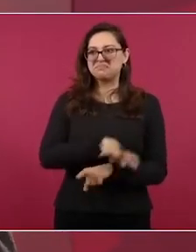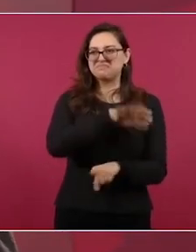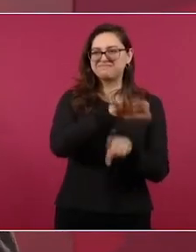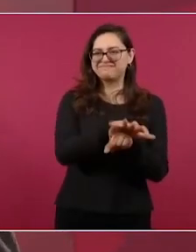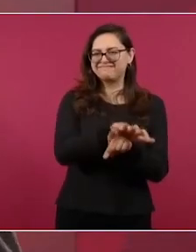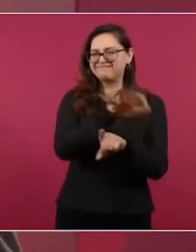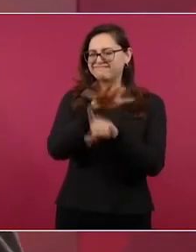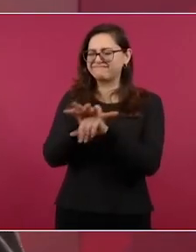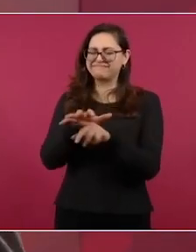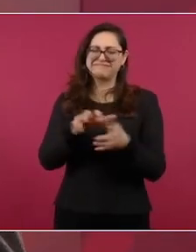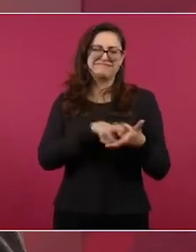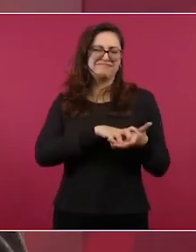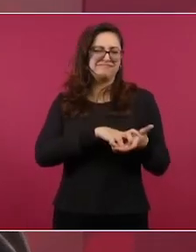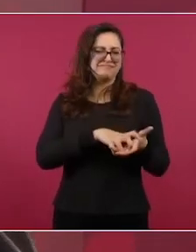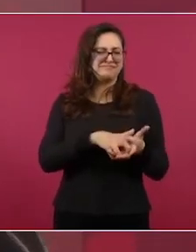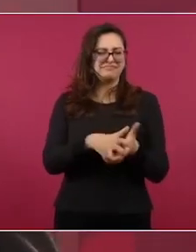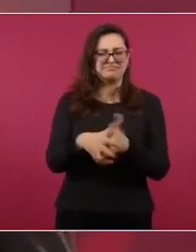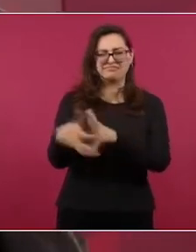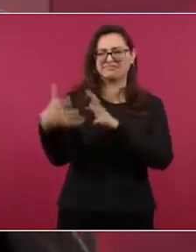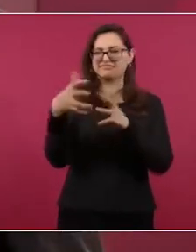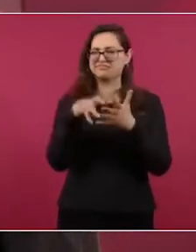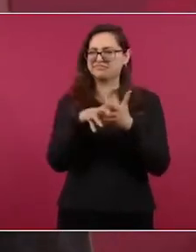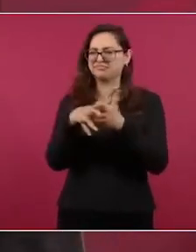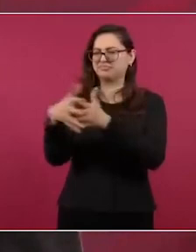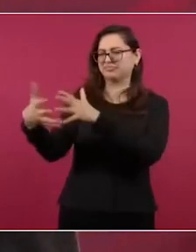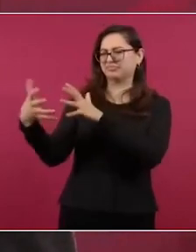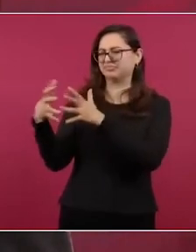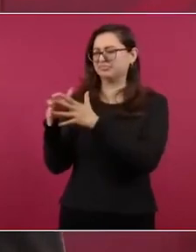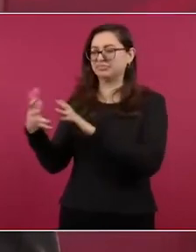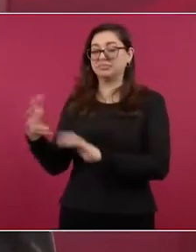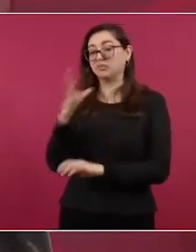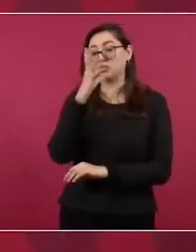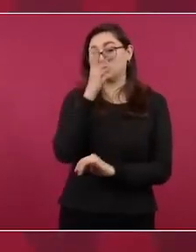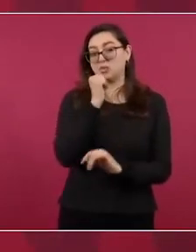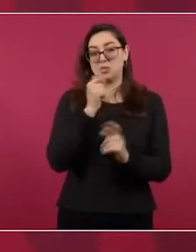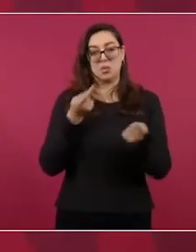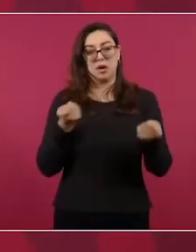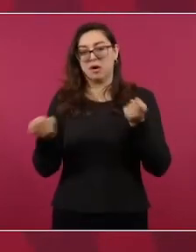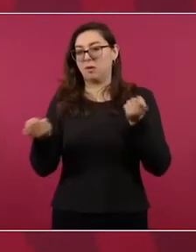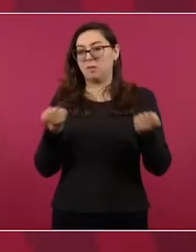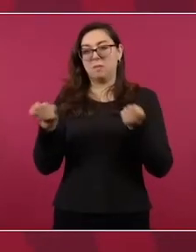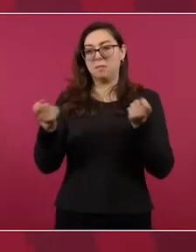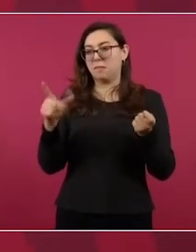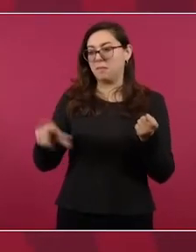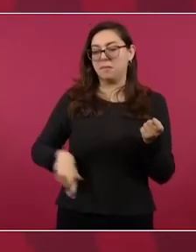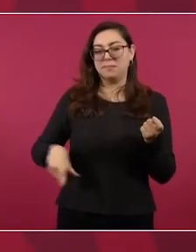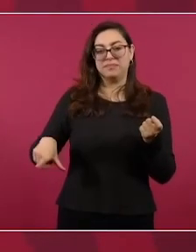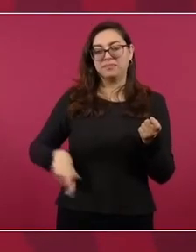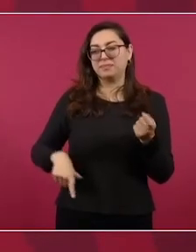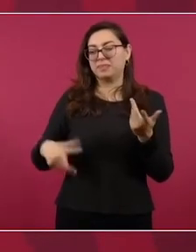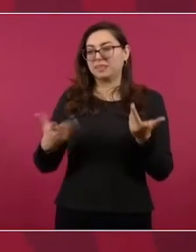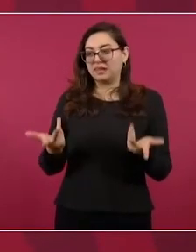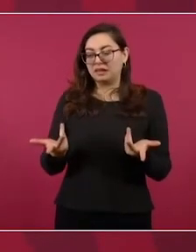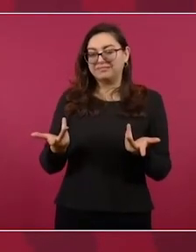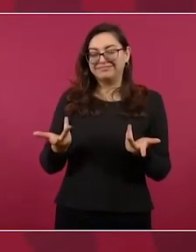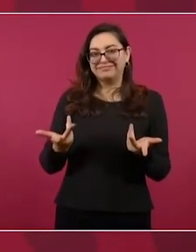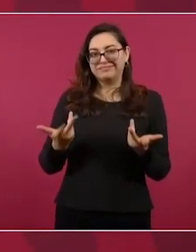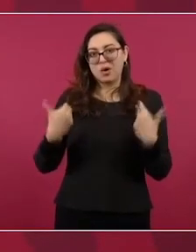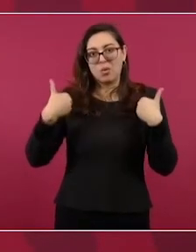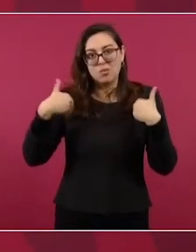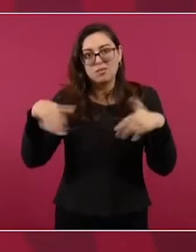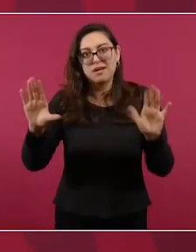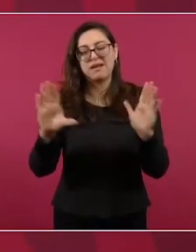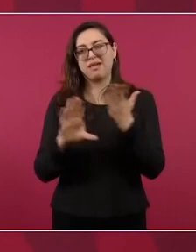de inestabilidad política que, como lo hemos dicho muchas